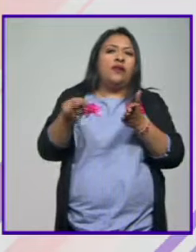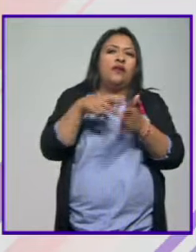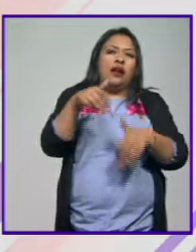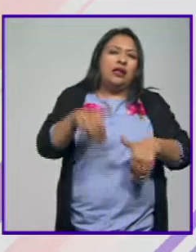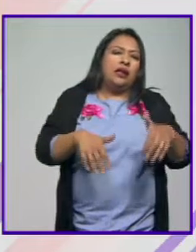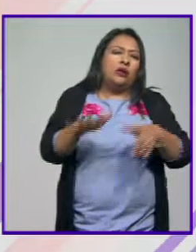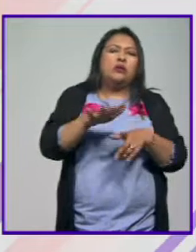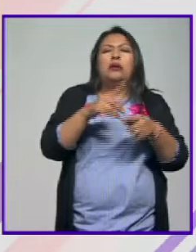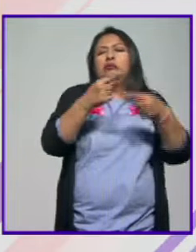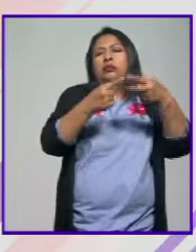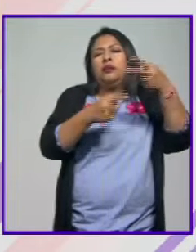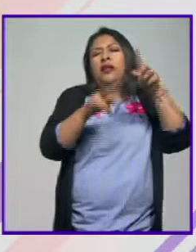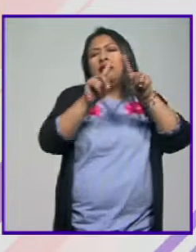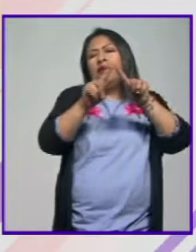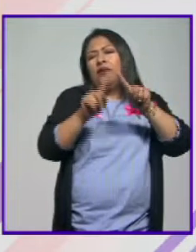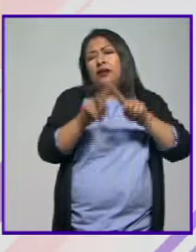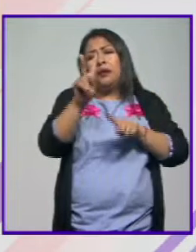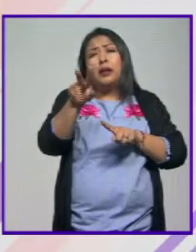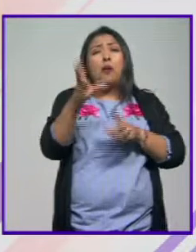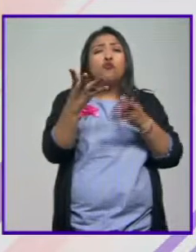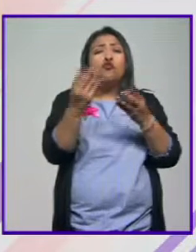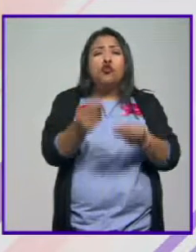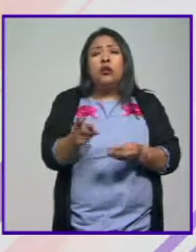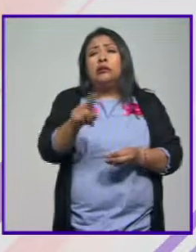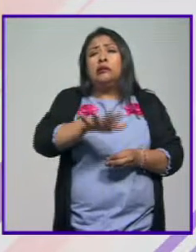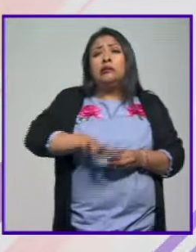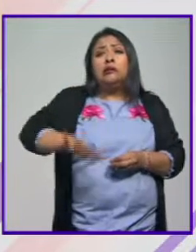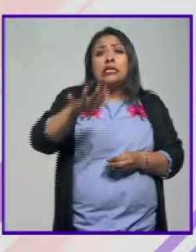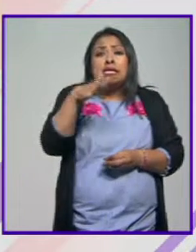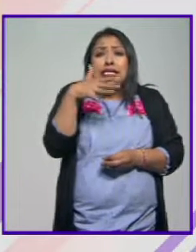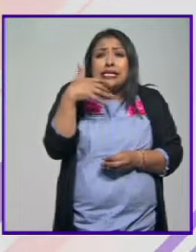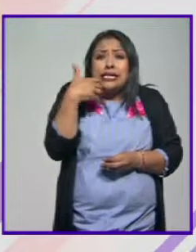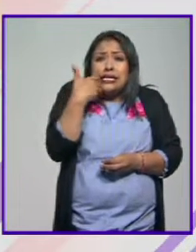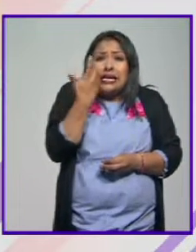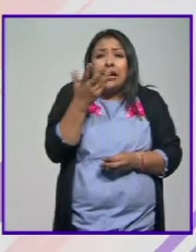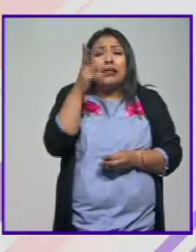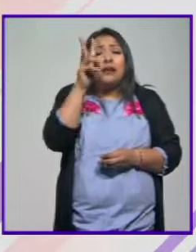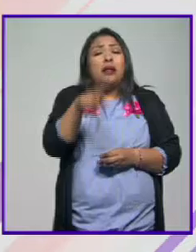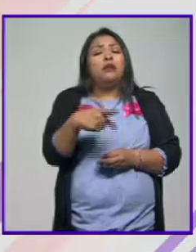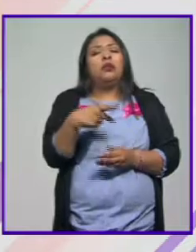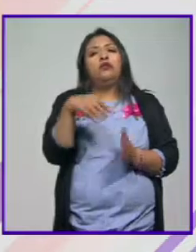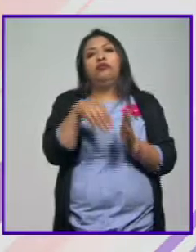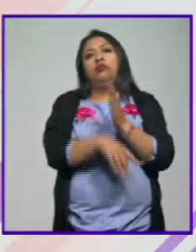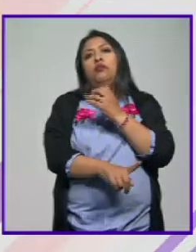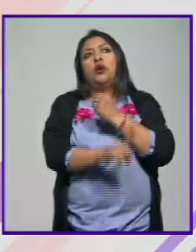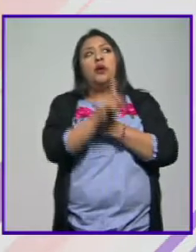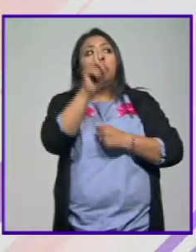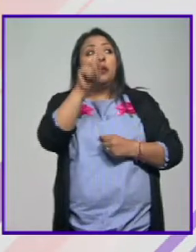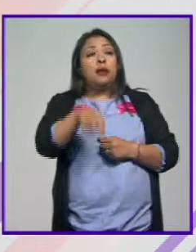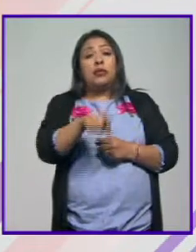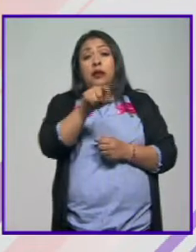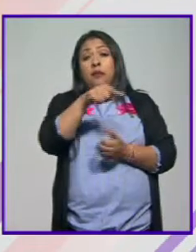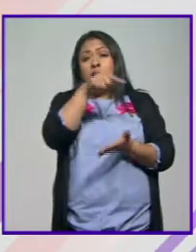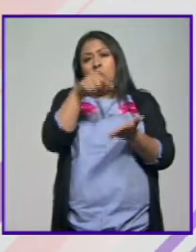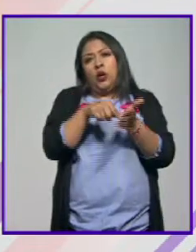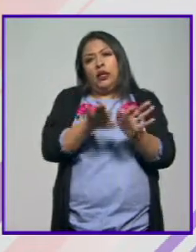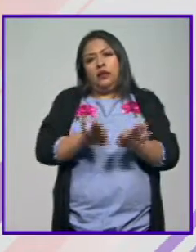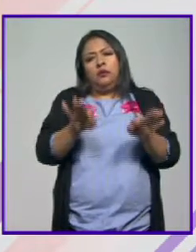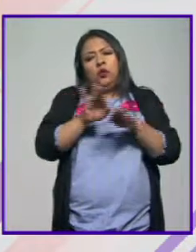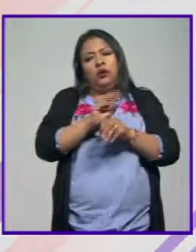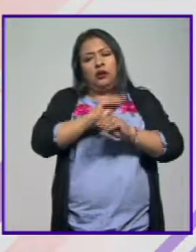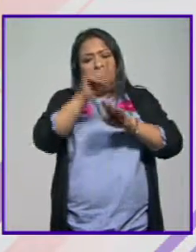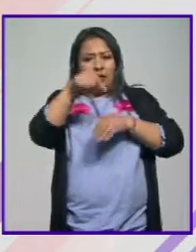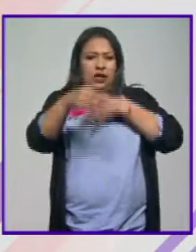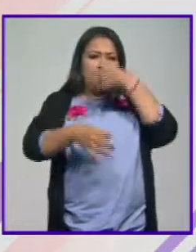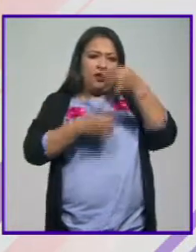del Espacio, por mencionar, solamente una entre muchas que mueren por inanición. Además de recintos importantes, por supuesto, aquí en Noticias